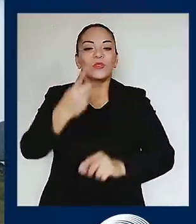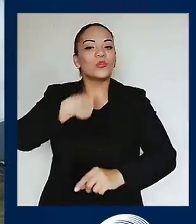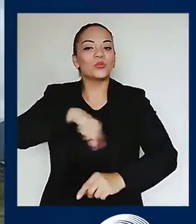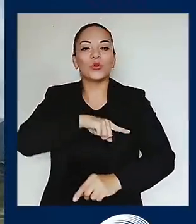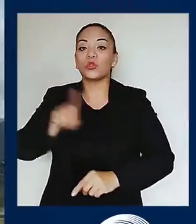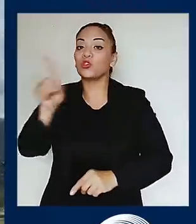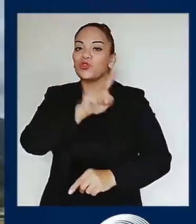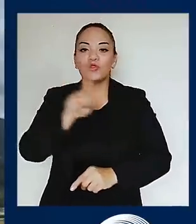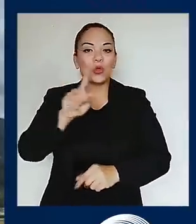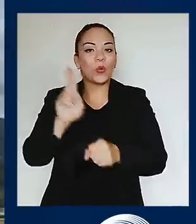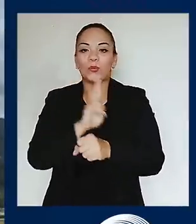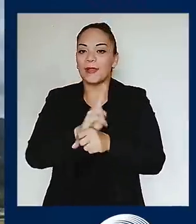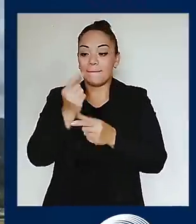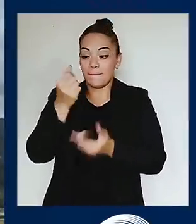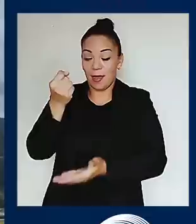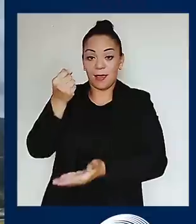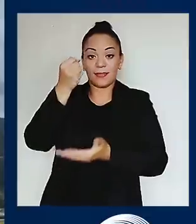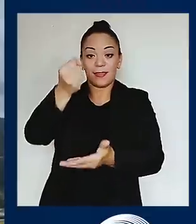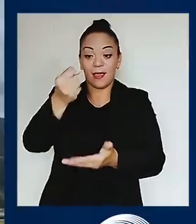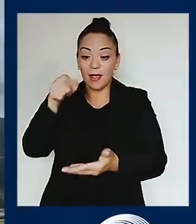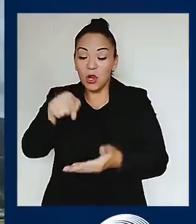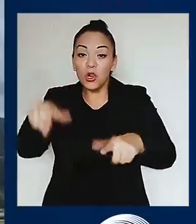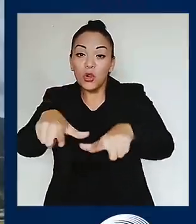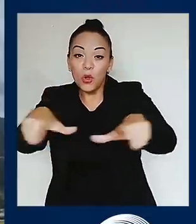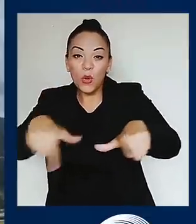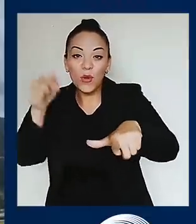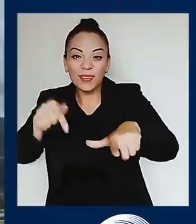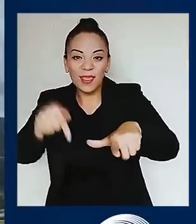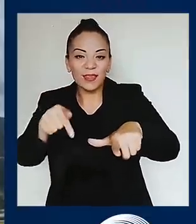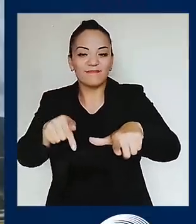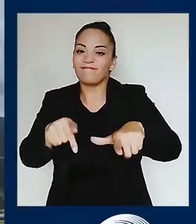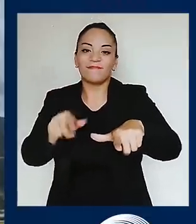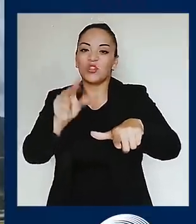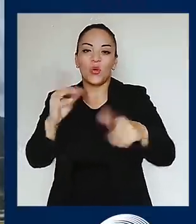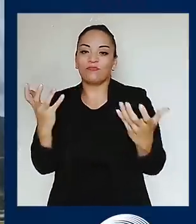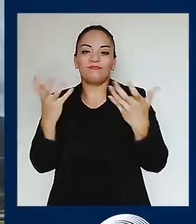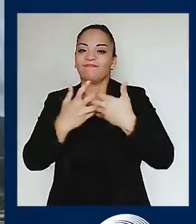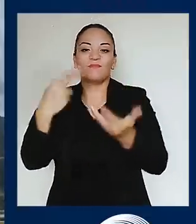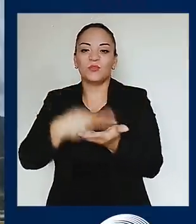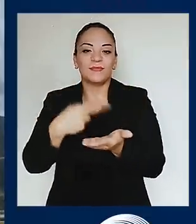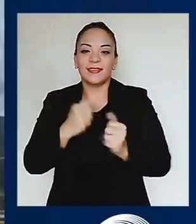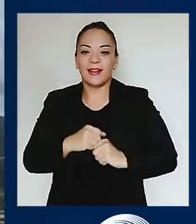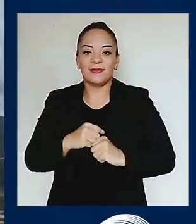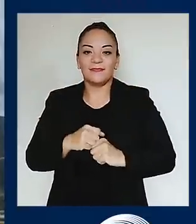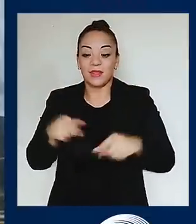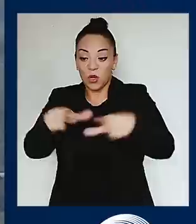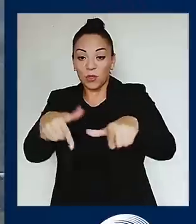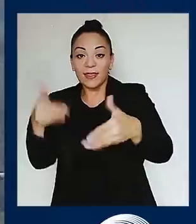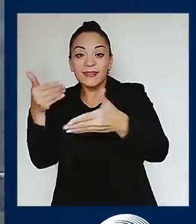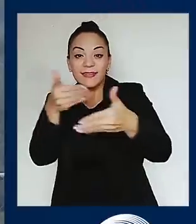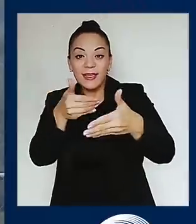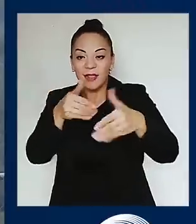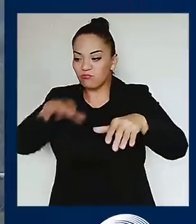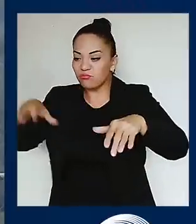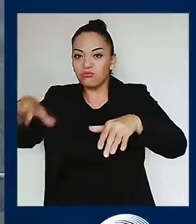invertir dinero para construir un hospital en una zona industrial, a la par de empresas que trabajan con